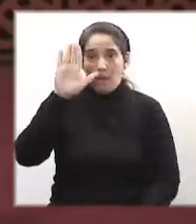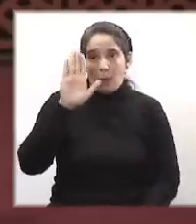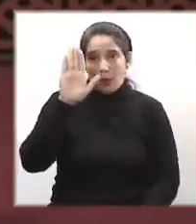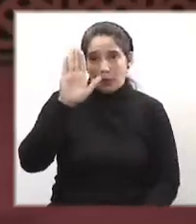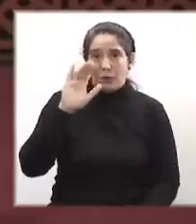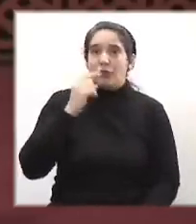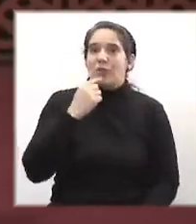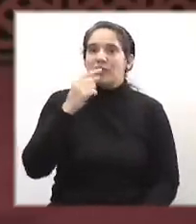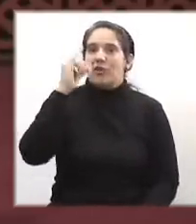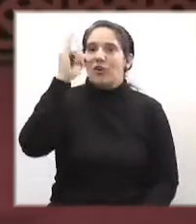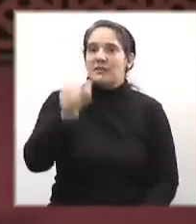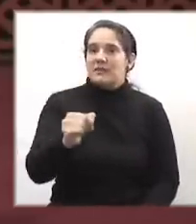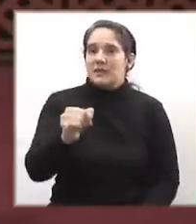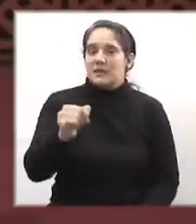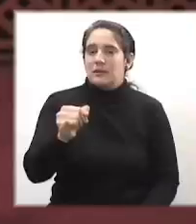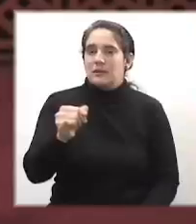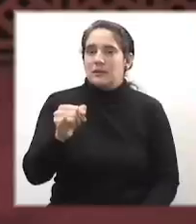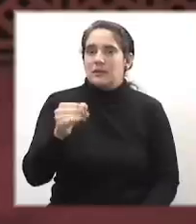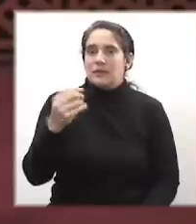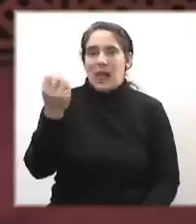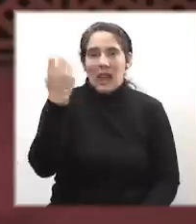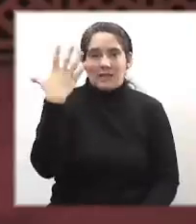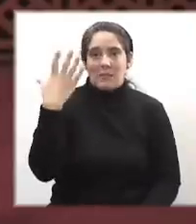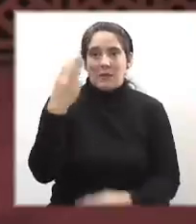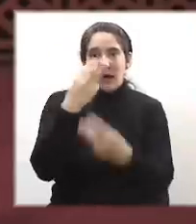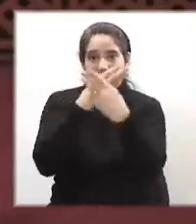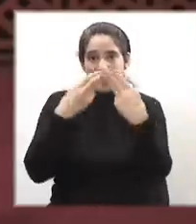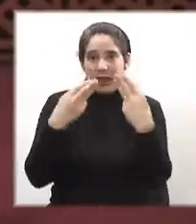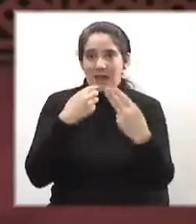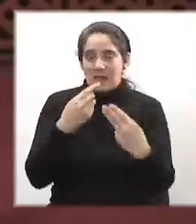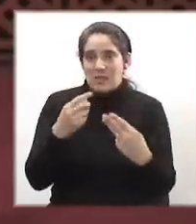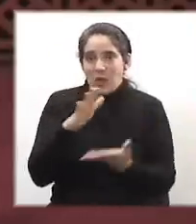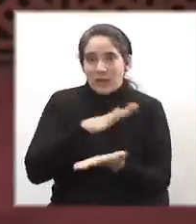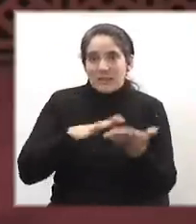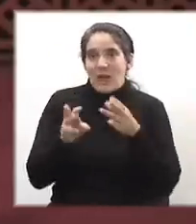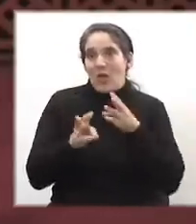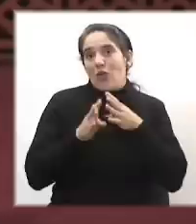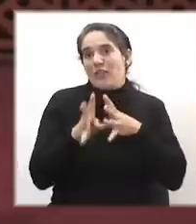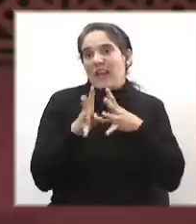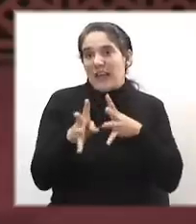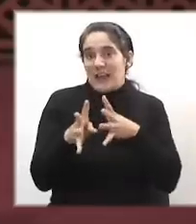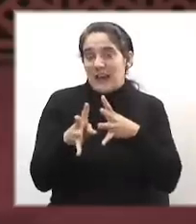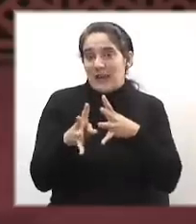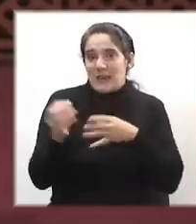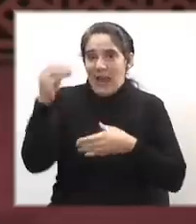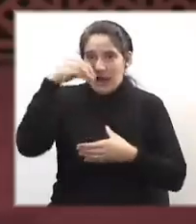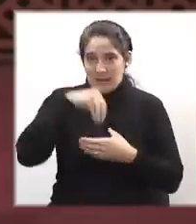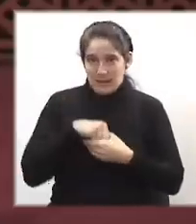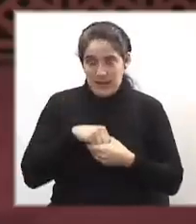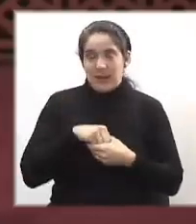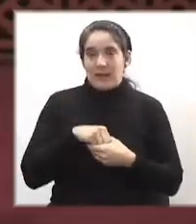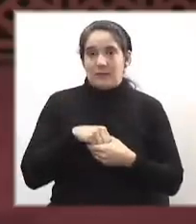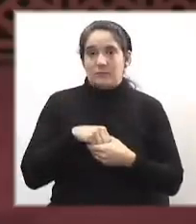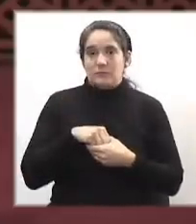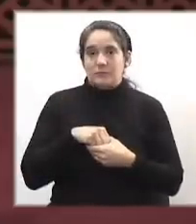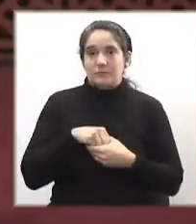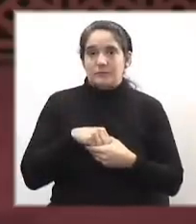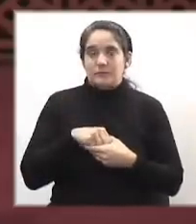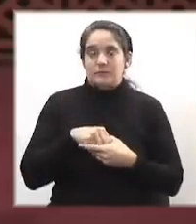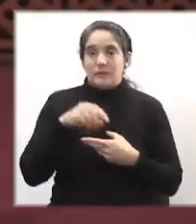la Asamblea General votó el Estado de Guerra Interno. Las legítimas